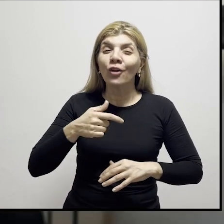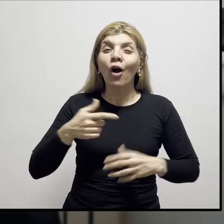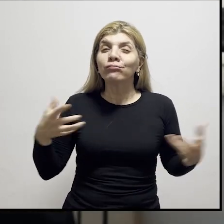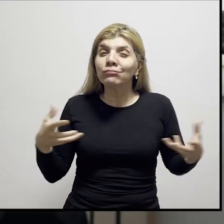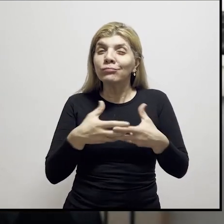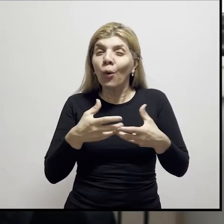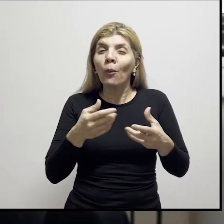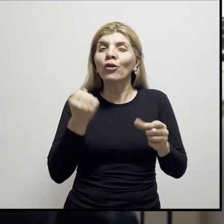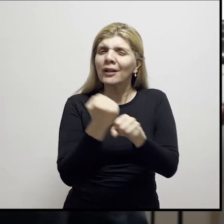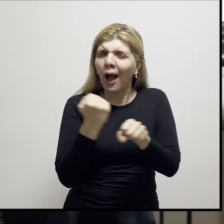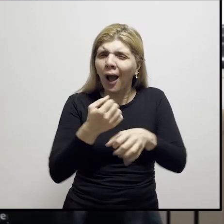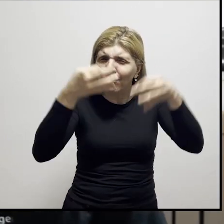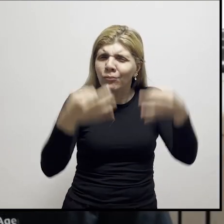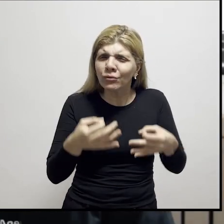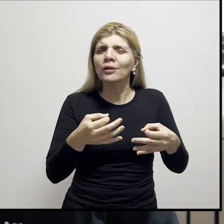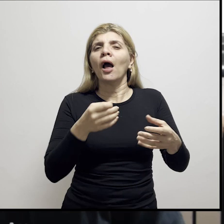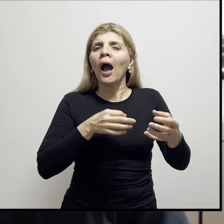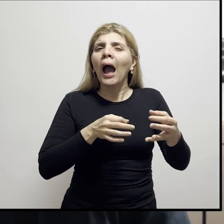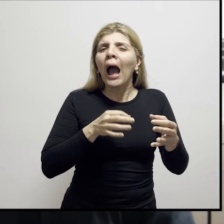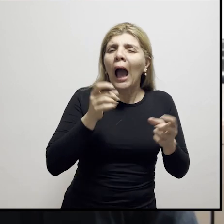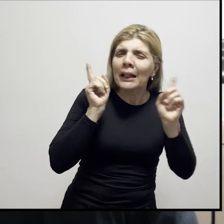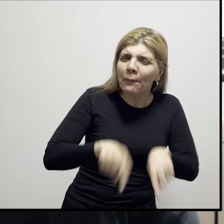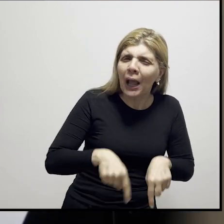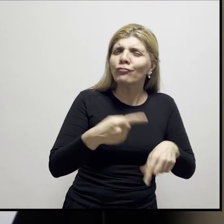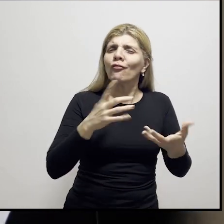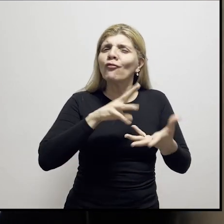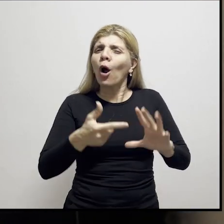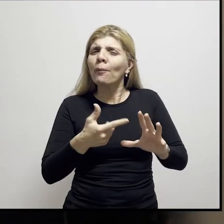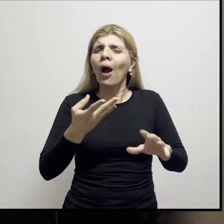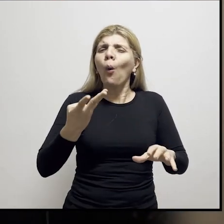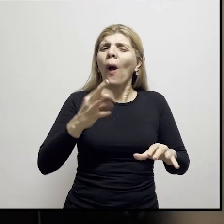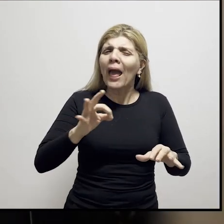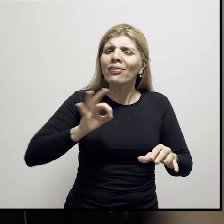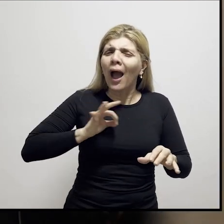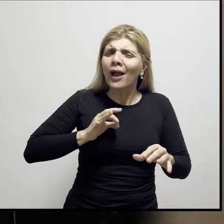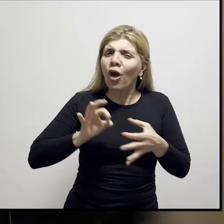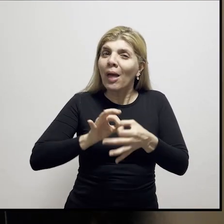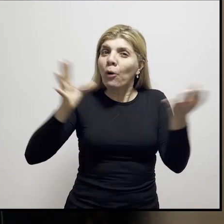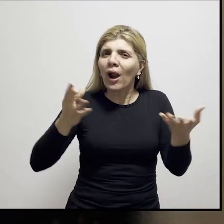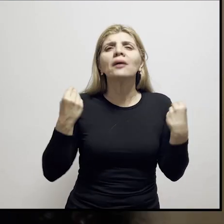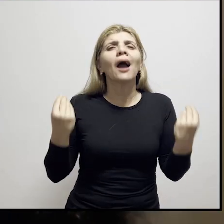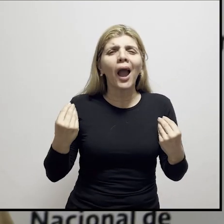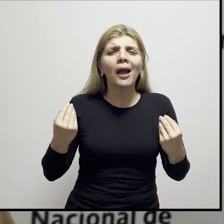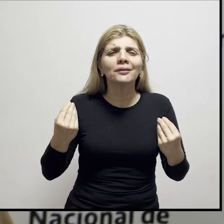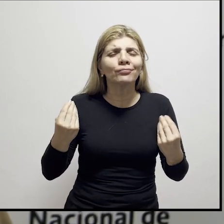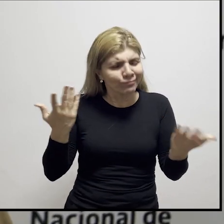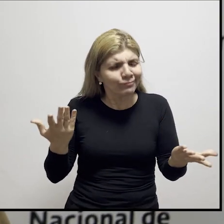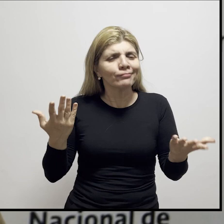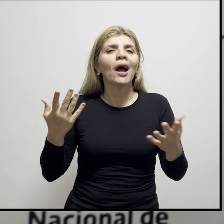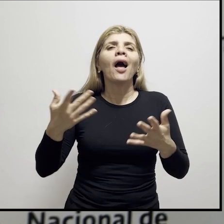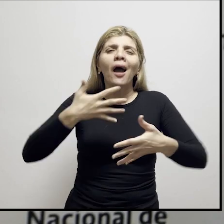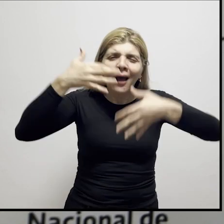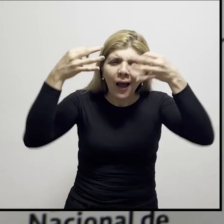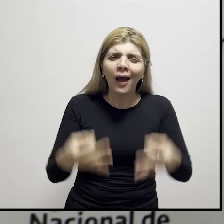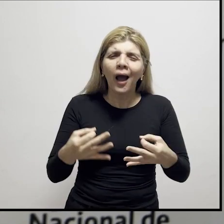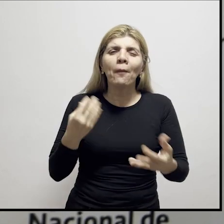de todo este dispositivo, y creo que esta es una forma más de celebrar 40 años de democracia, garantizar el protagonismo de las